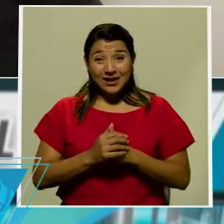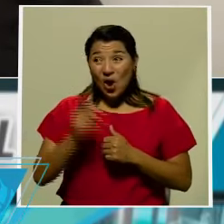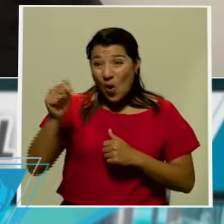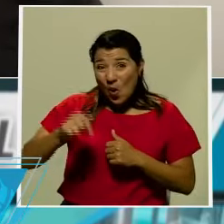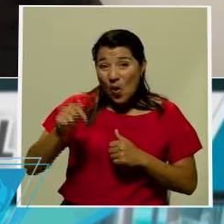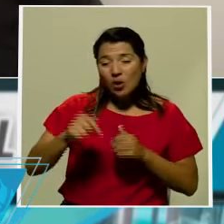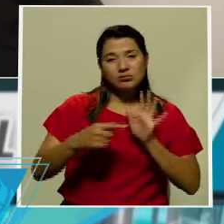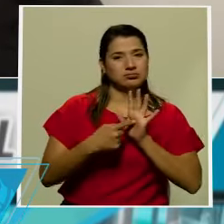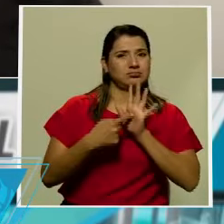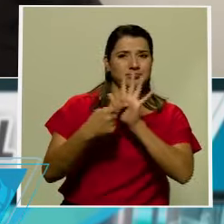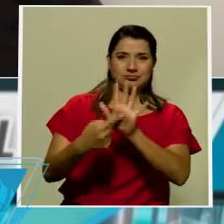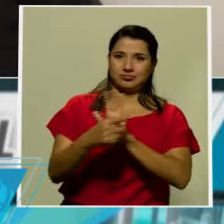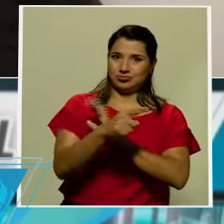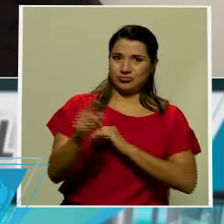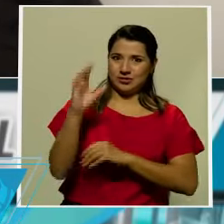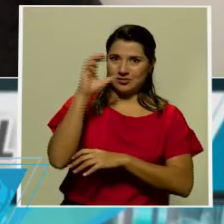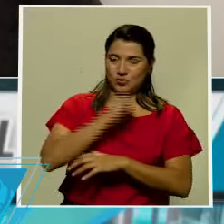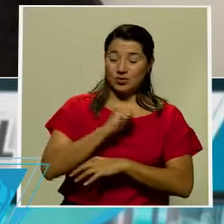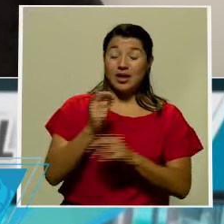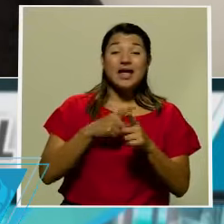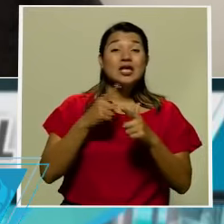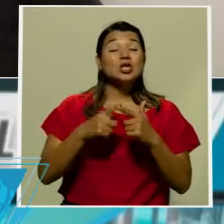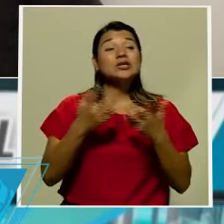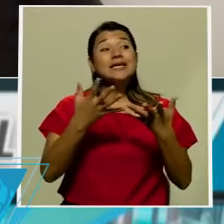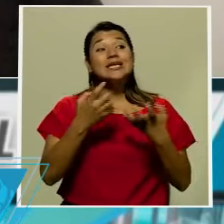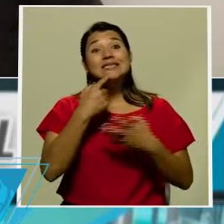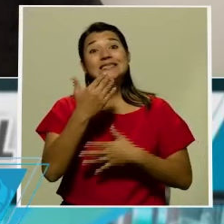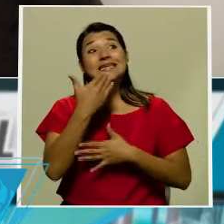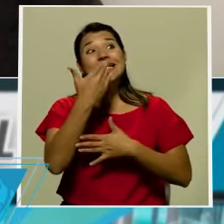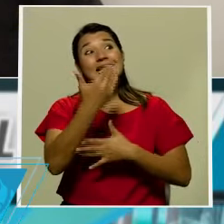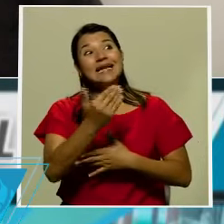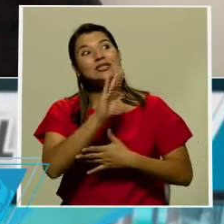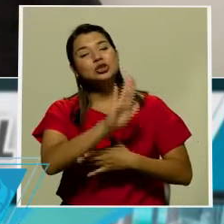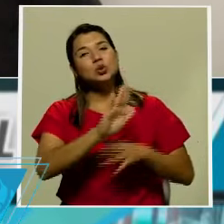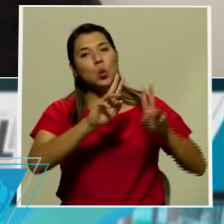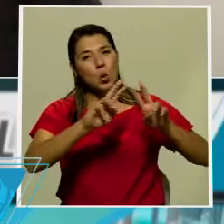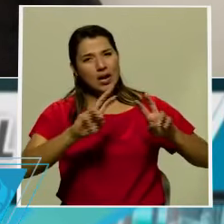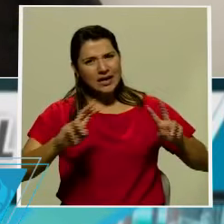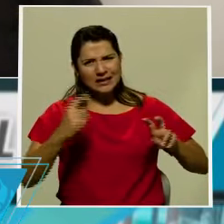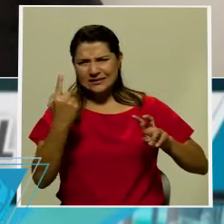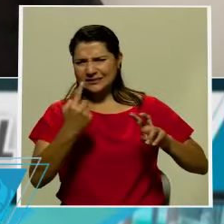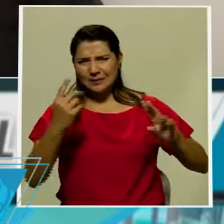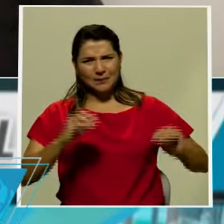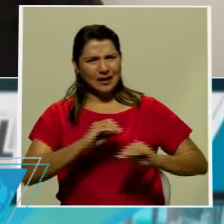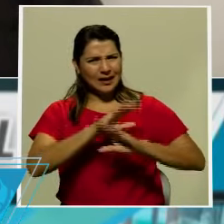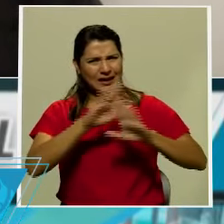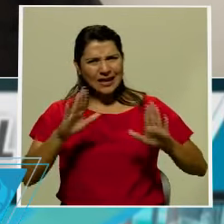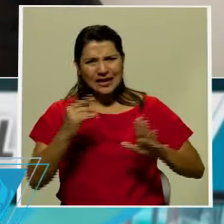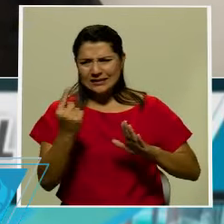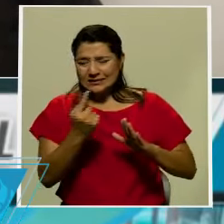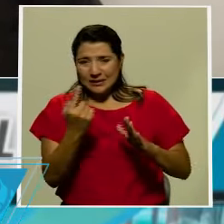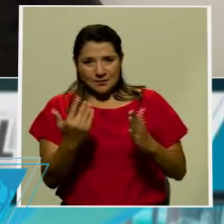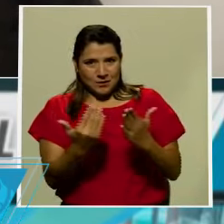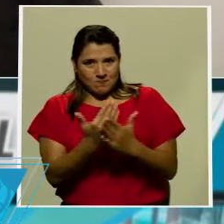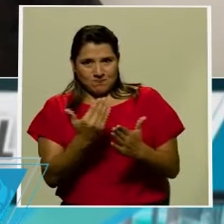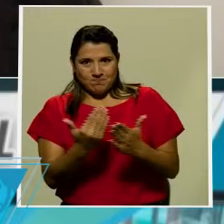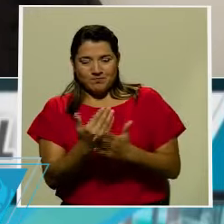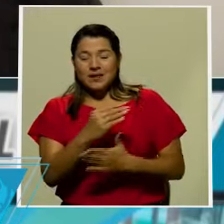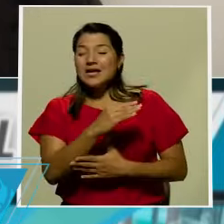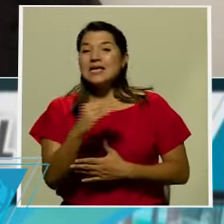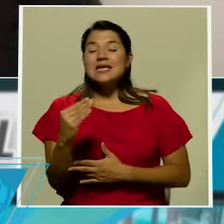lo demuestra. Entonces, agradecerte tu análisis, siempre lúcido, siempre actual y